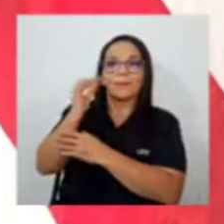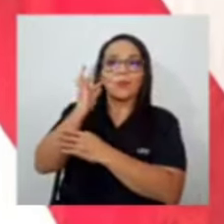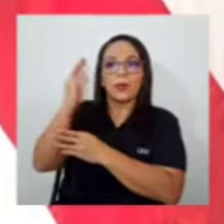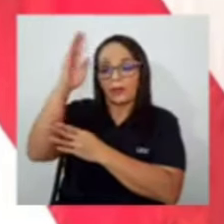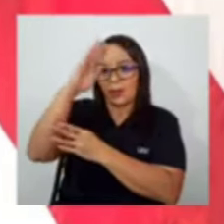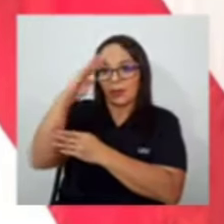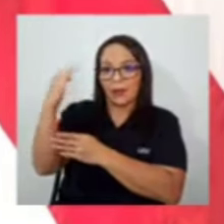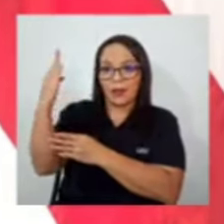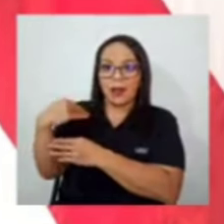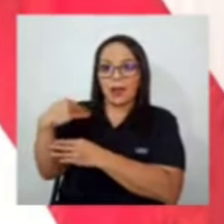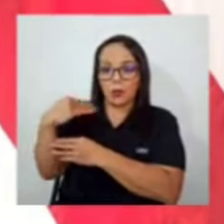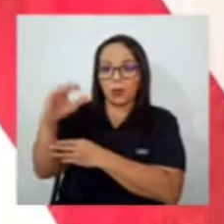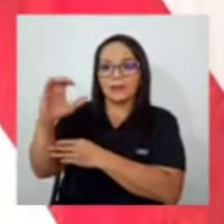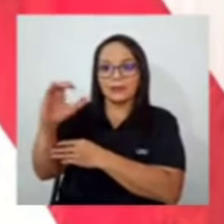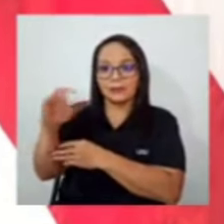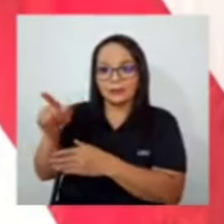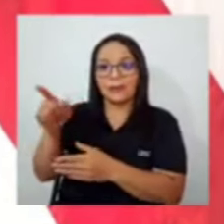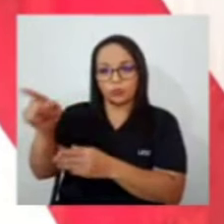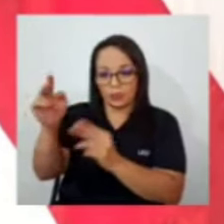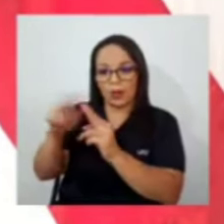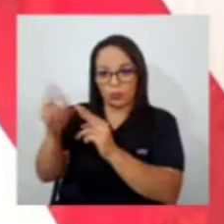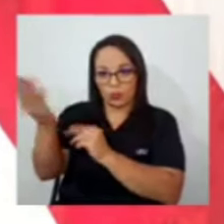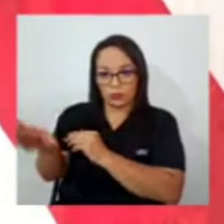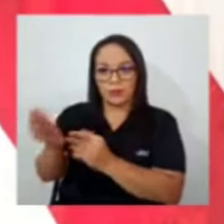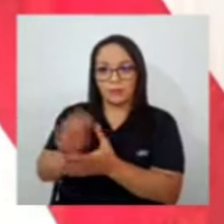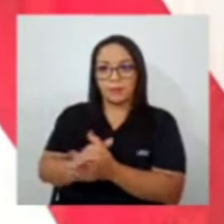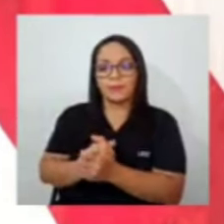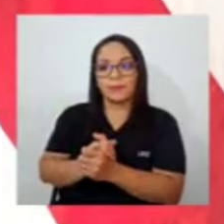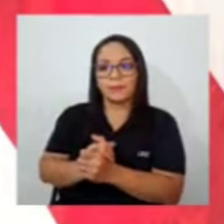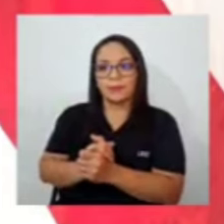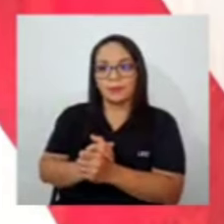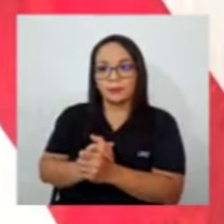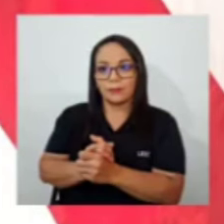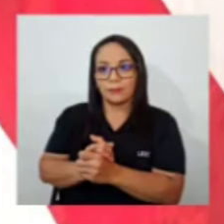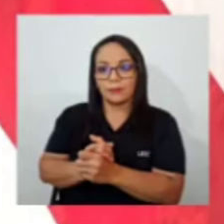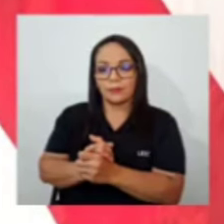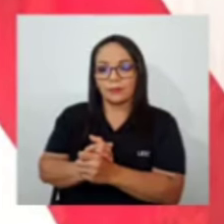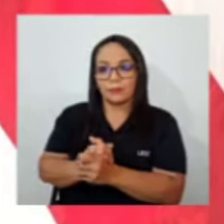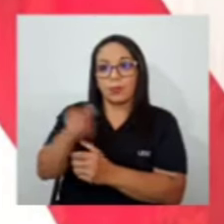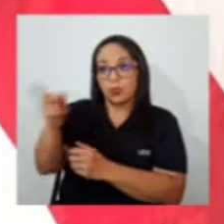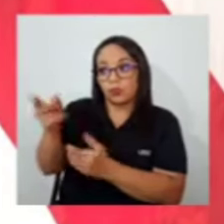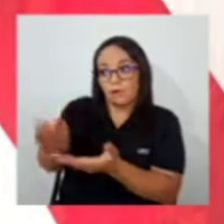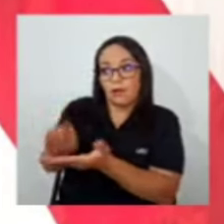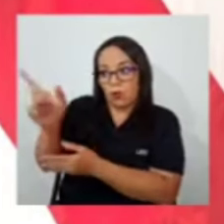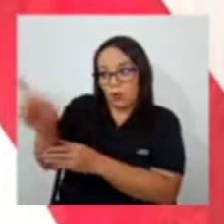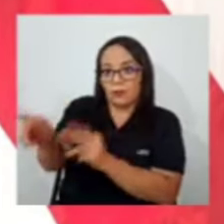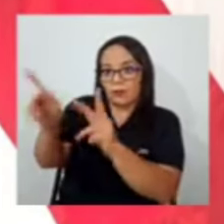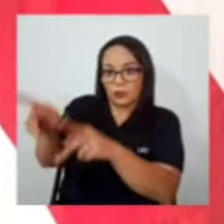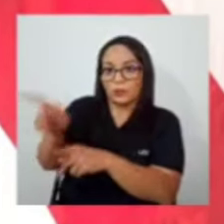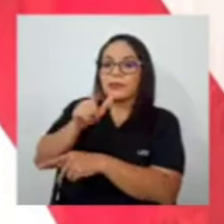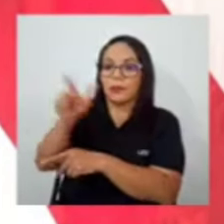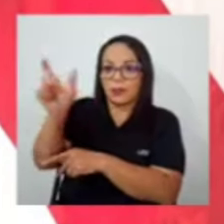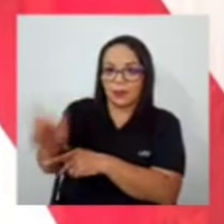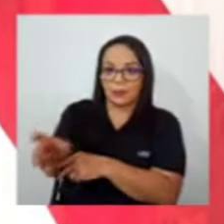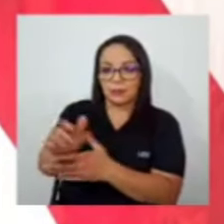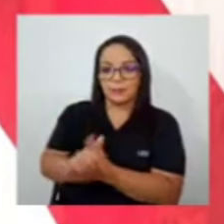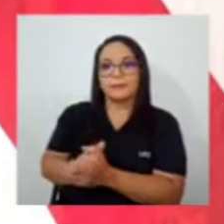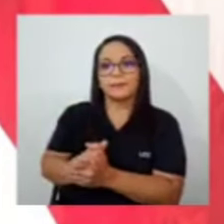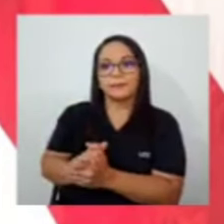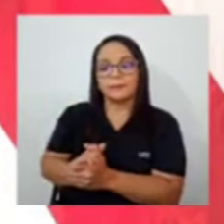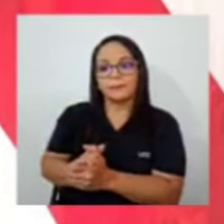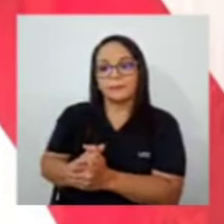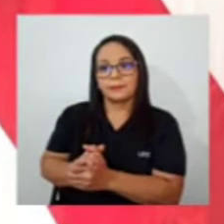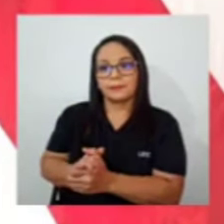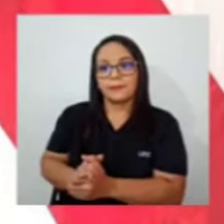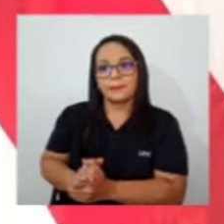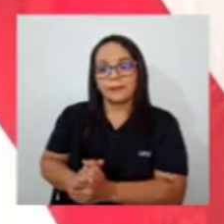conoce y la valora por lo que es, y la valora mal, porque